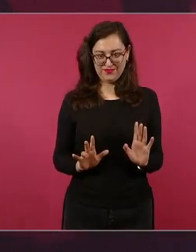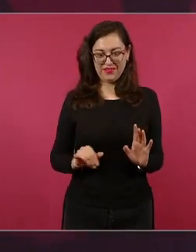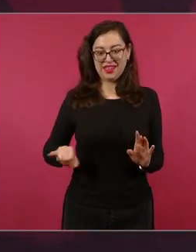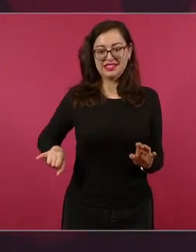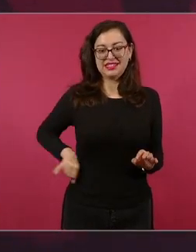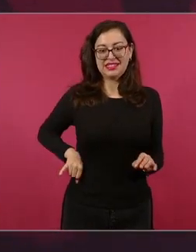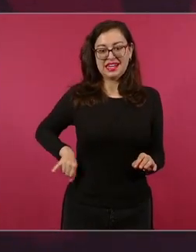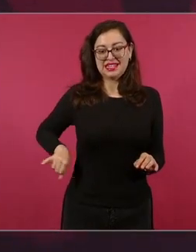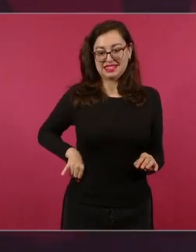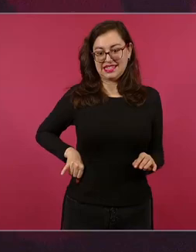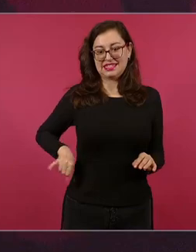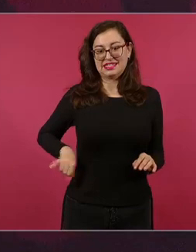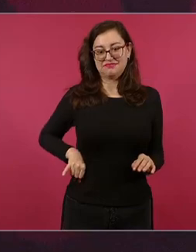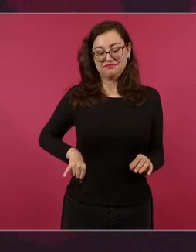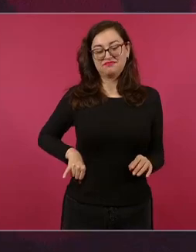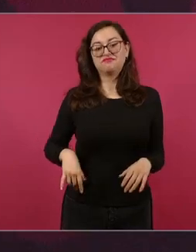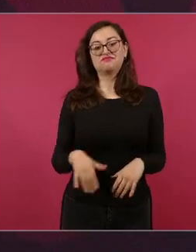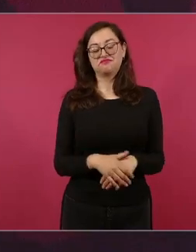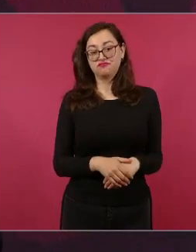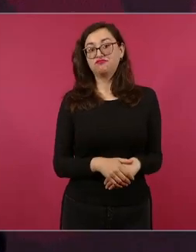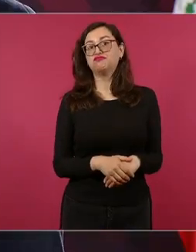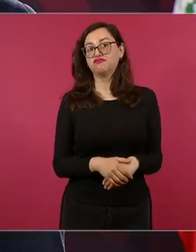así de numeral